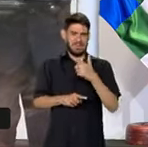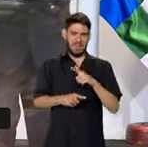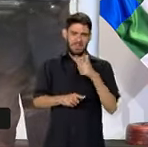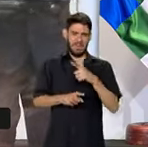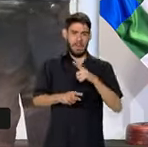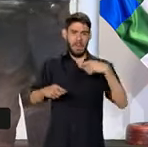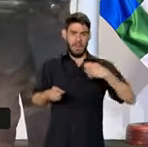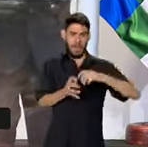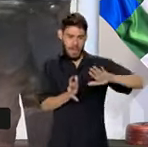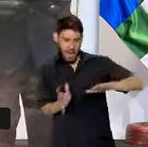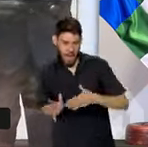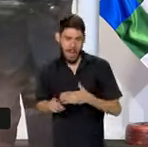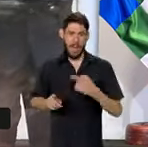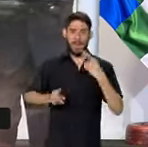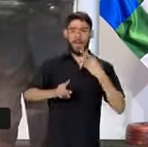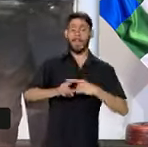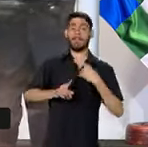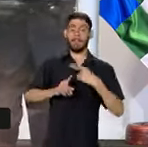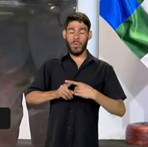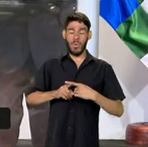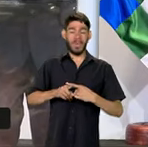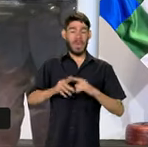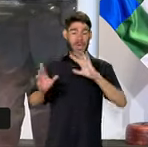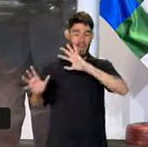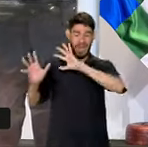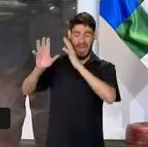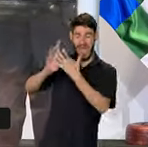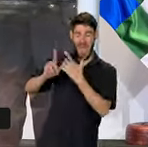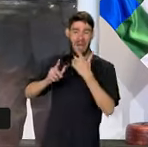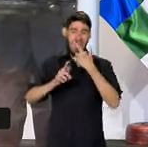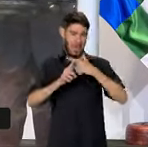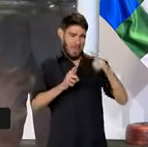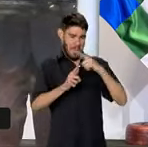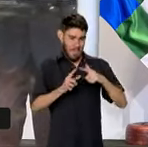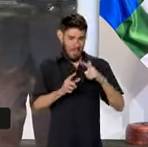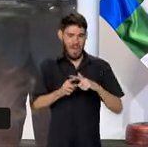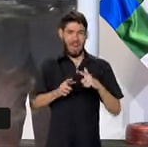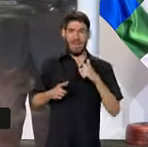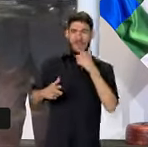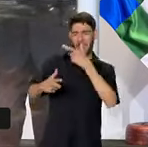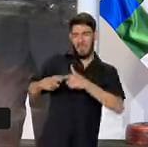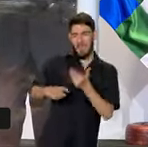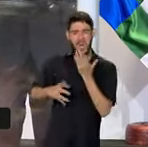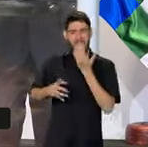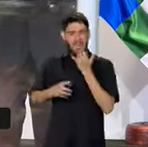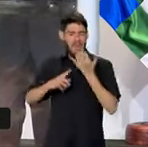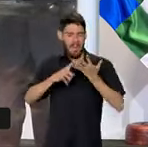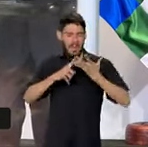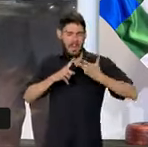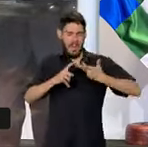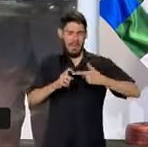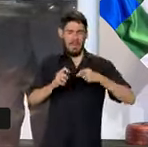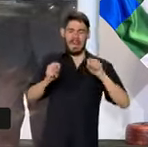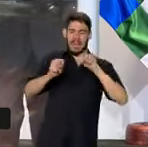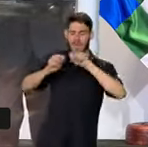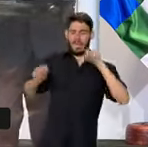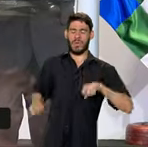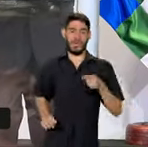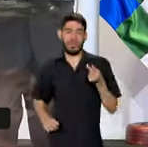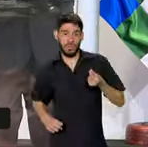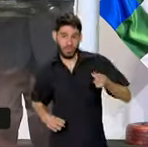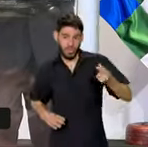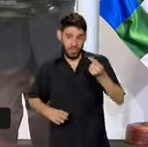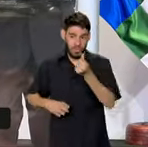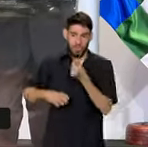porque la crisis climática, la crisis alimentaria, o sea, todas las crisis del sistema capitalista